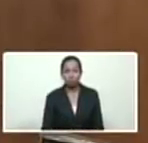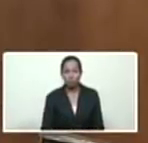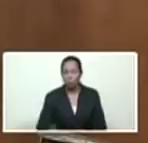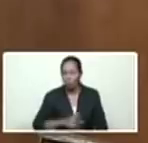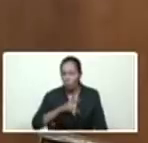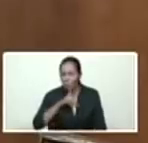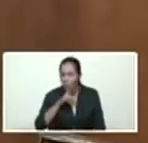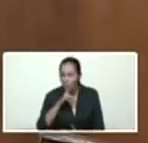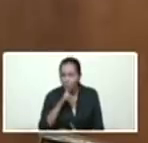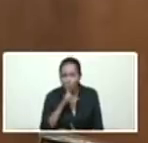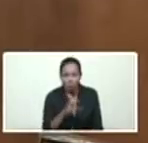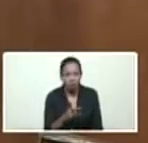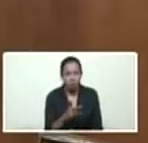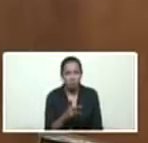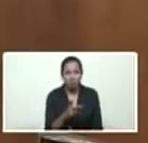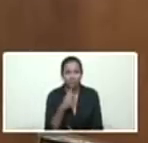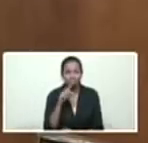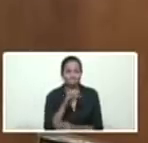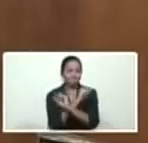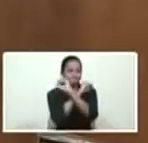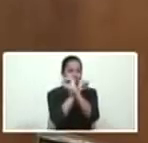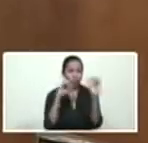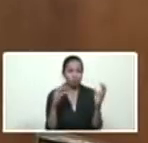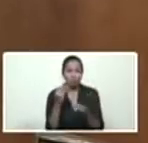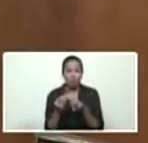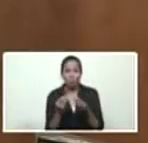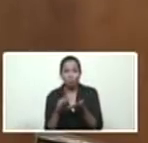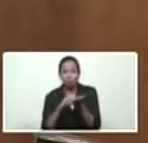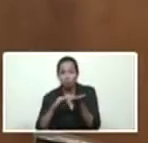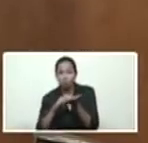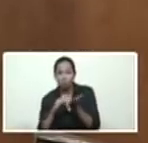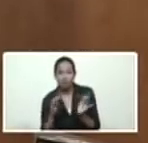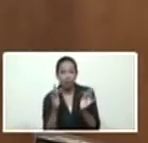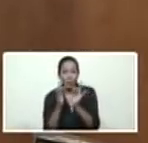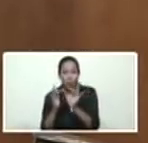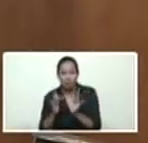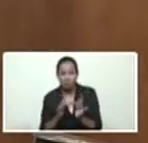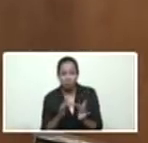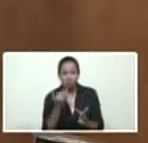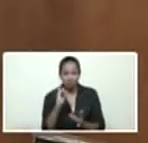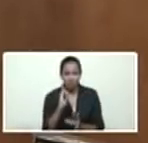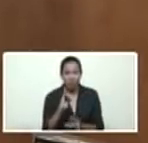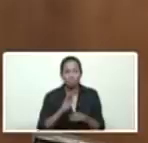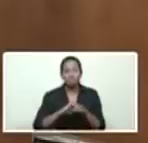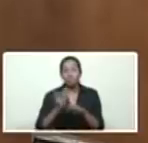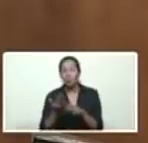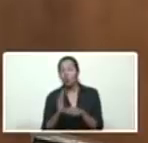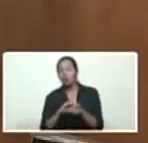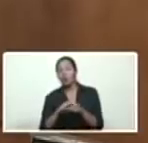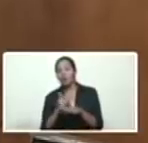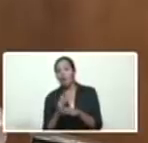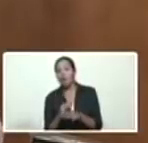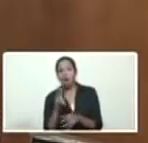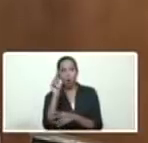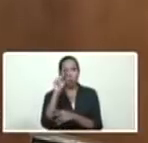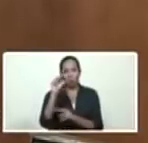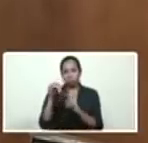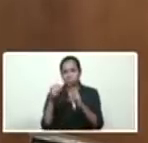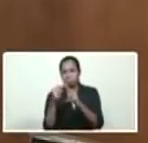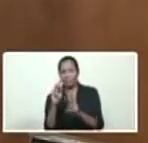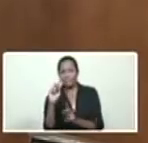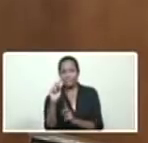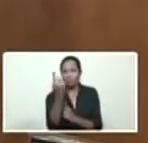Catastrófico. Parecía imposible que íbamos a poder hacer las reconexiones necesarias, porque nunca esta cosa había sucedido, jamás.